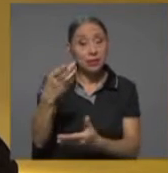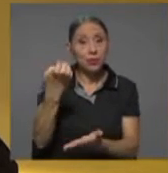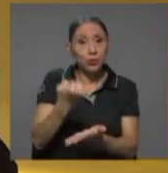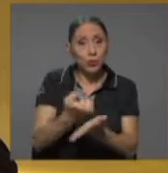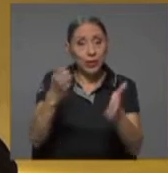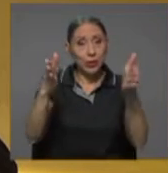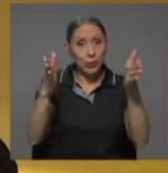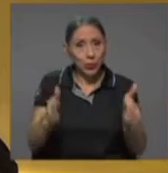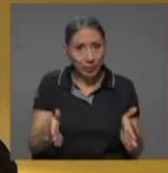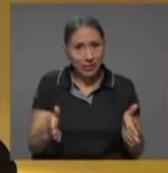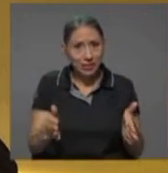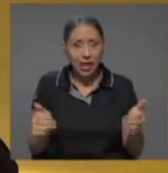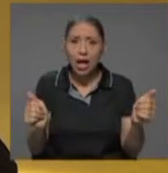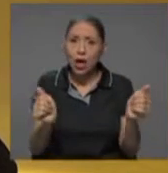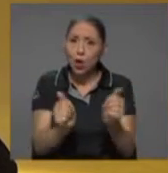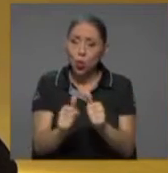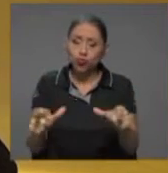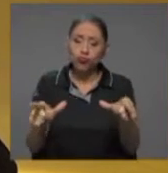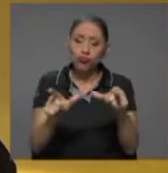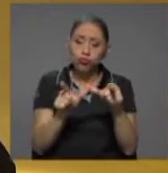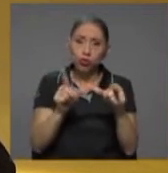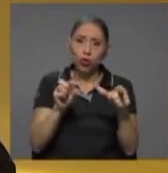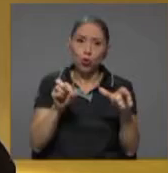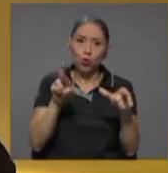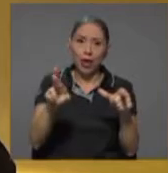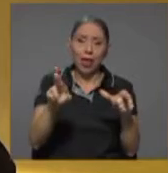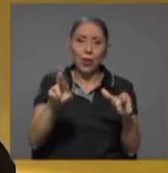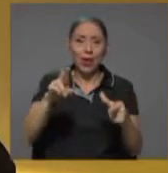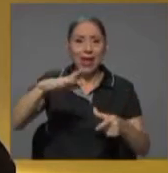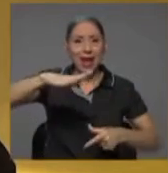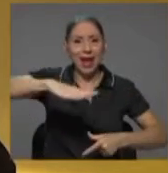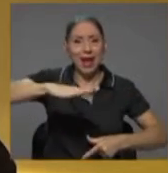con un doctorado en el Reino Unido.